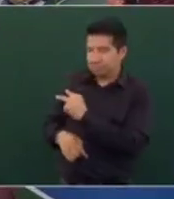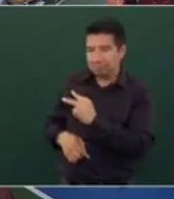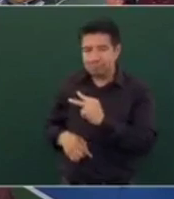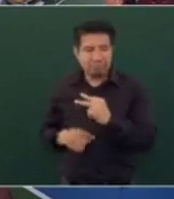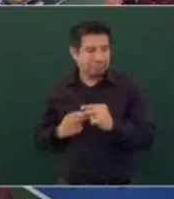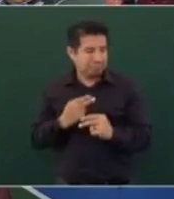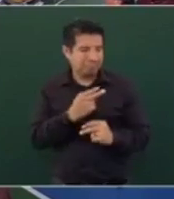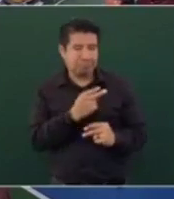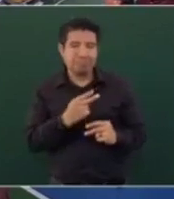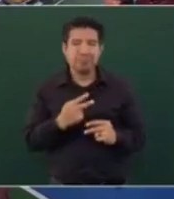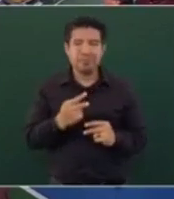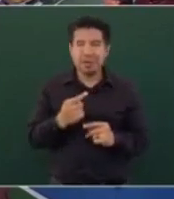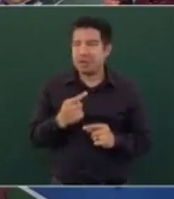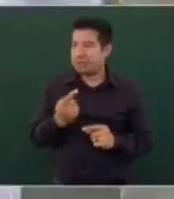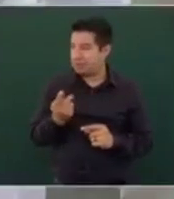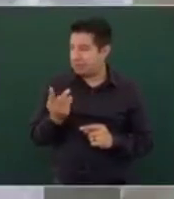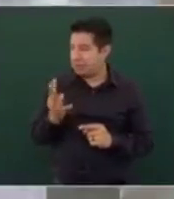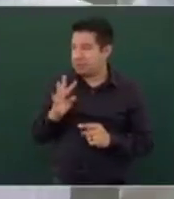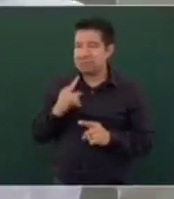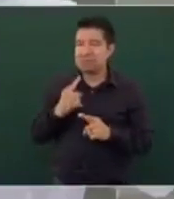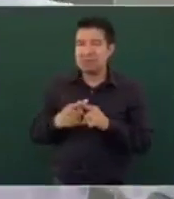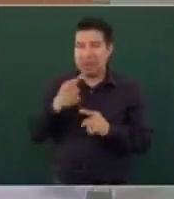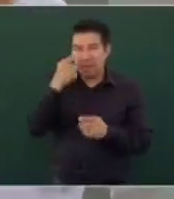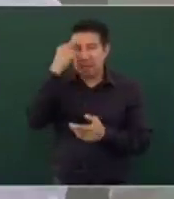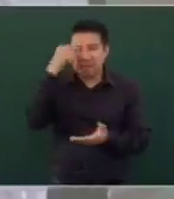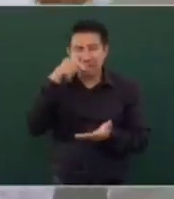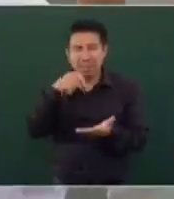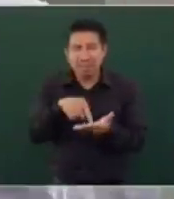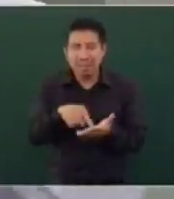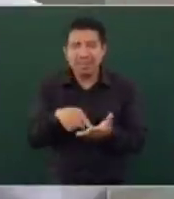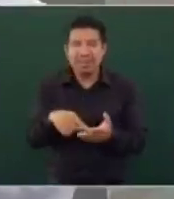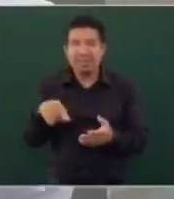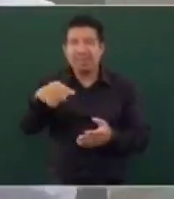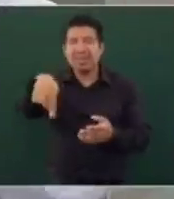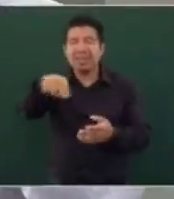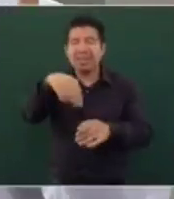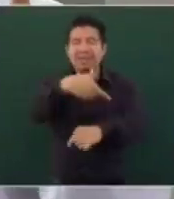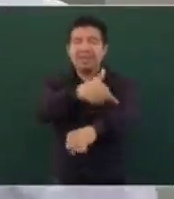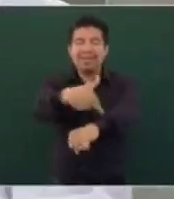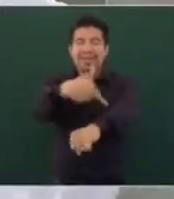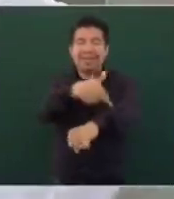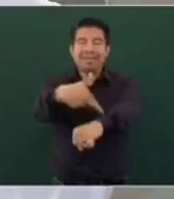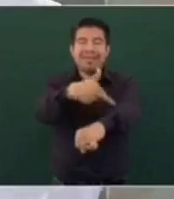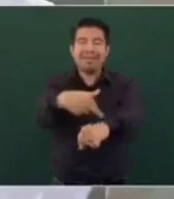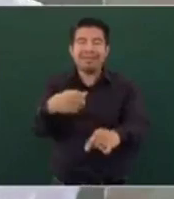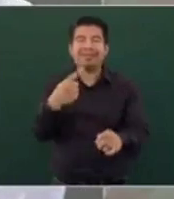de que entre ellos se organizaron. No,